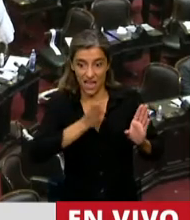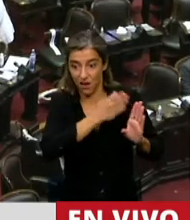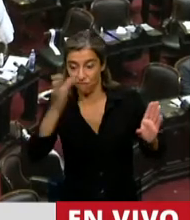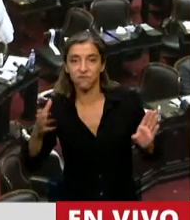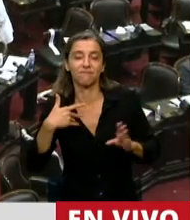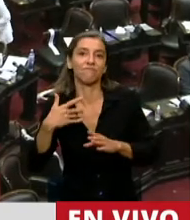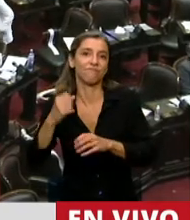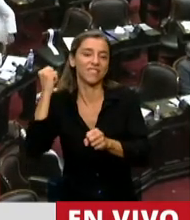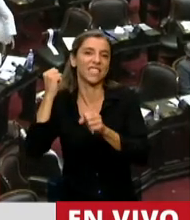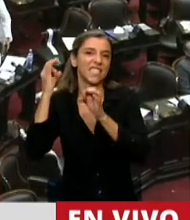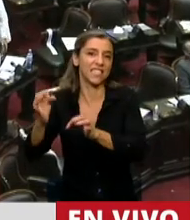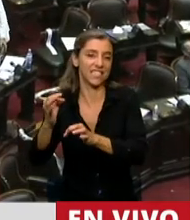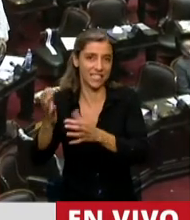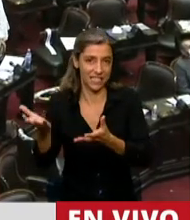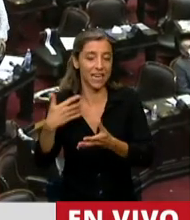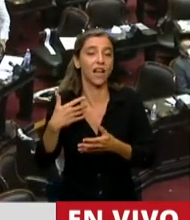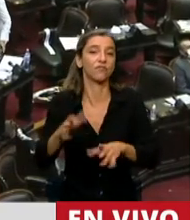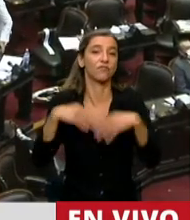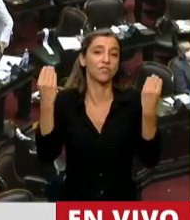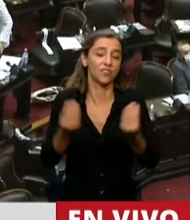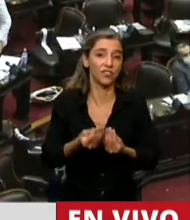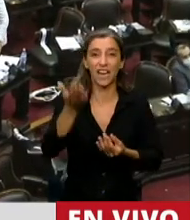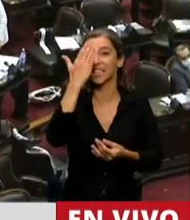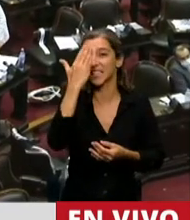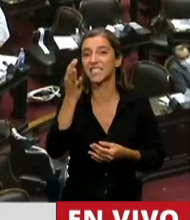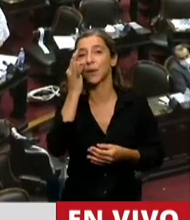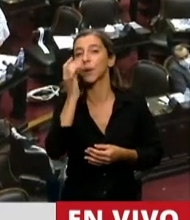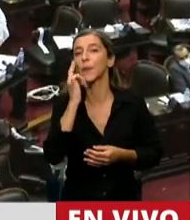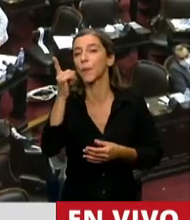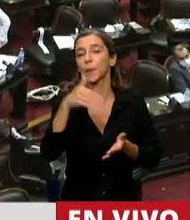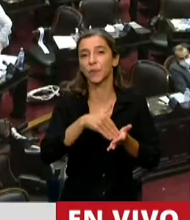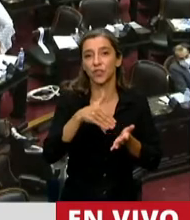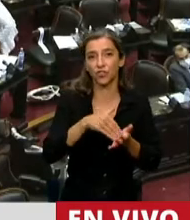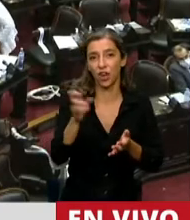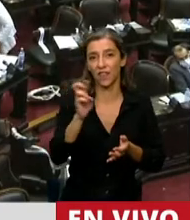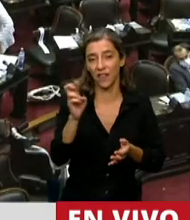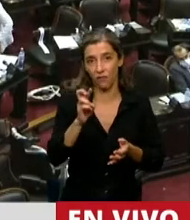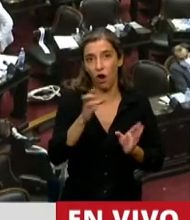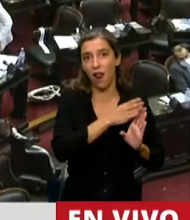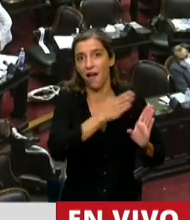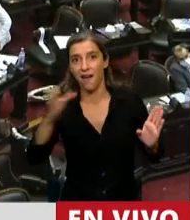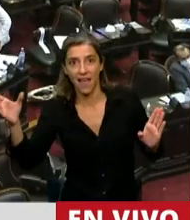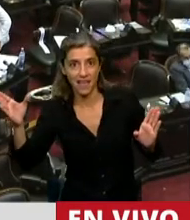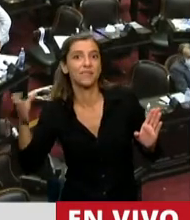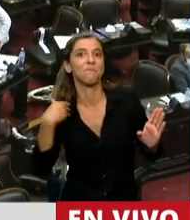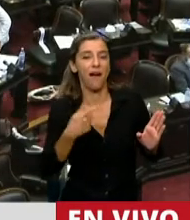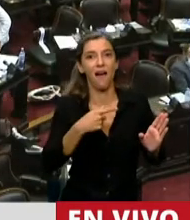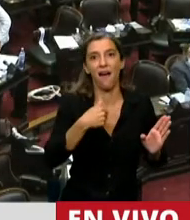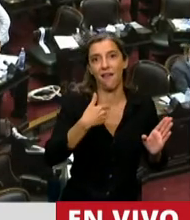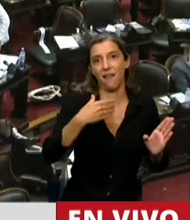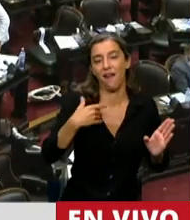de prácticamente a 15 a 20.000 millones de dólares acumulados en la década de financiamiento, de